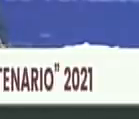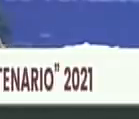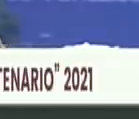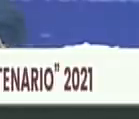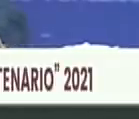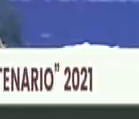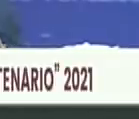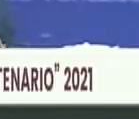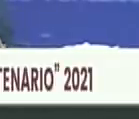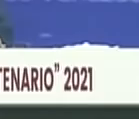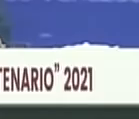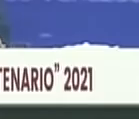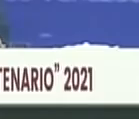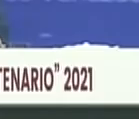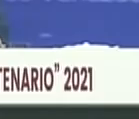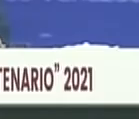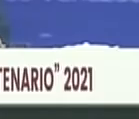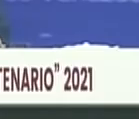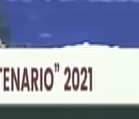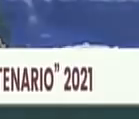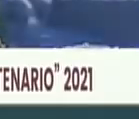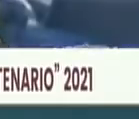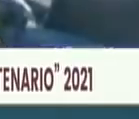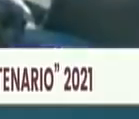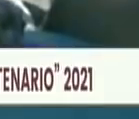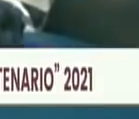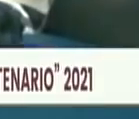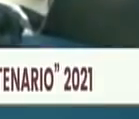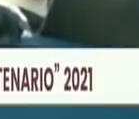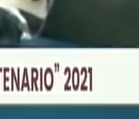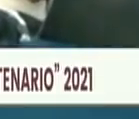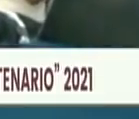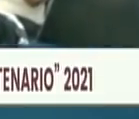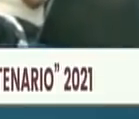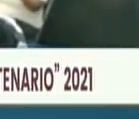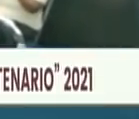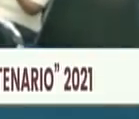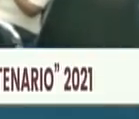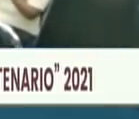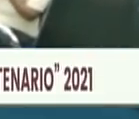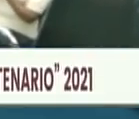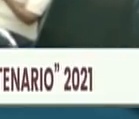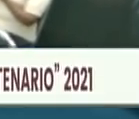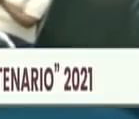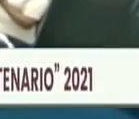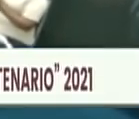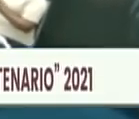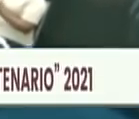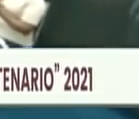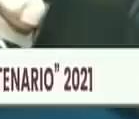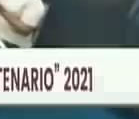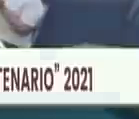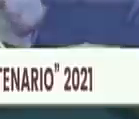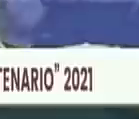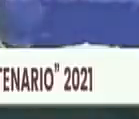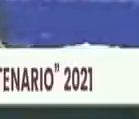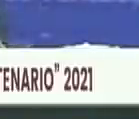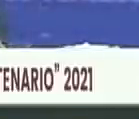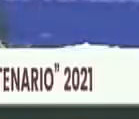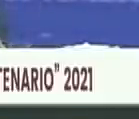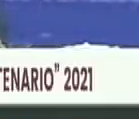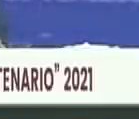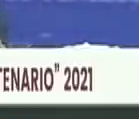debemos expandirlo y debemos mejorarlo felicitaciones a los muchachos de quinto año